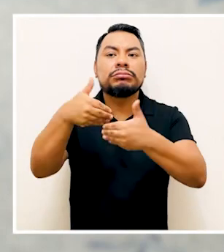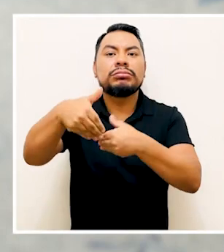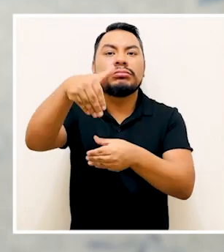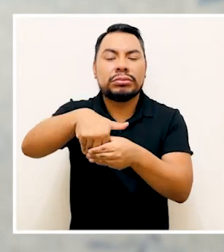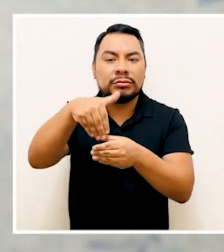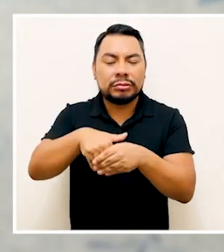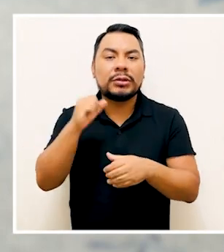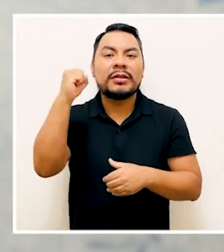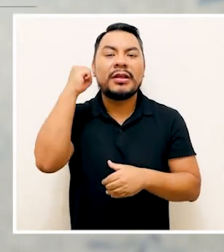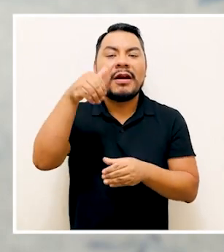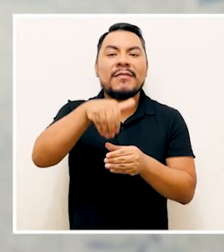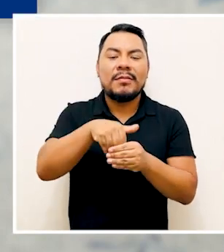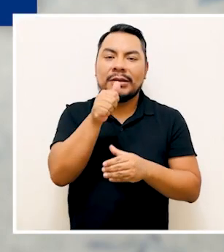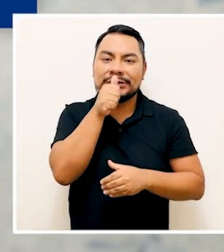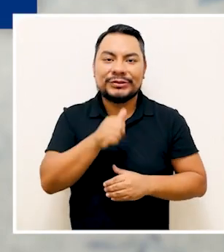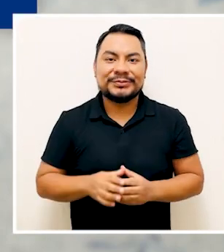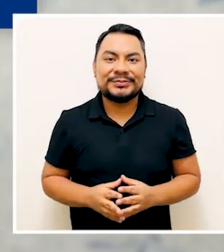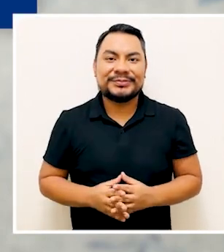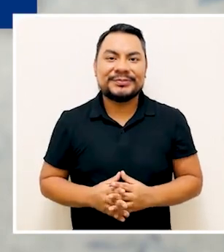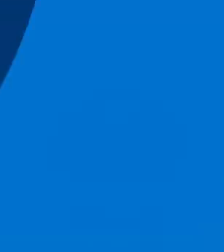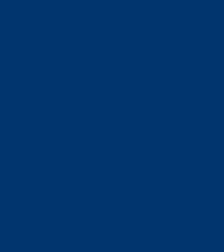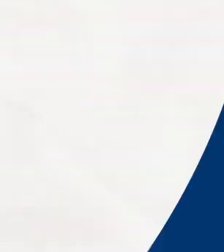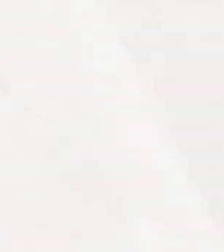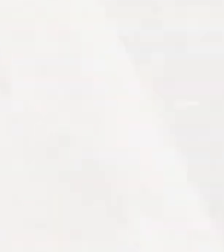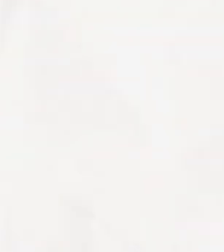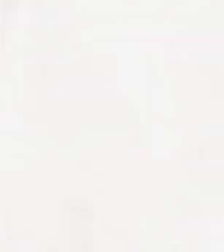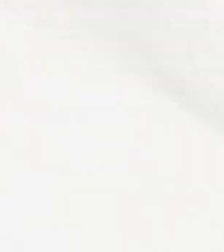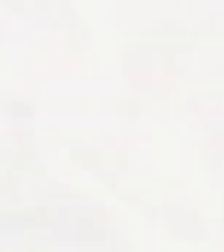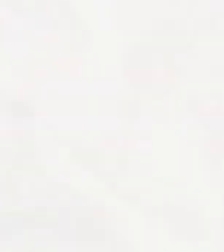eficacia del proceso y el derecho al voto secreto.